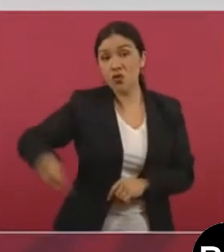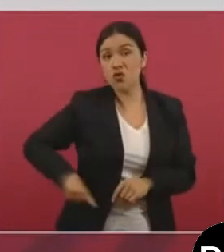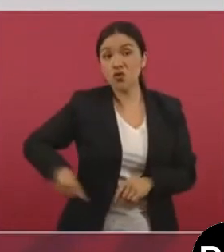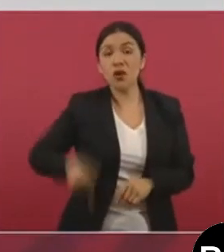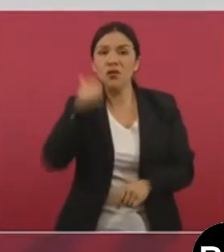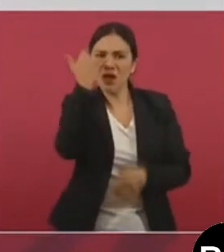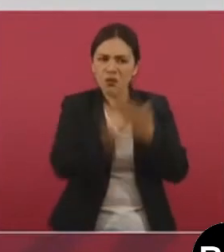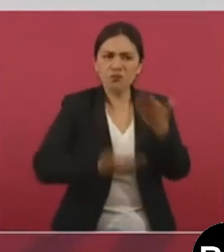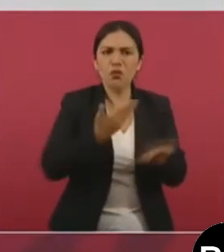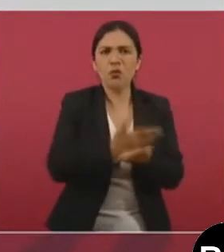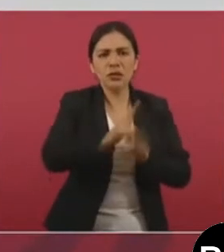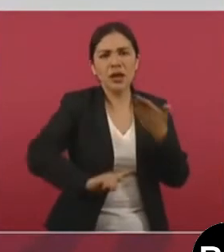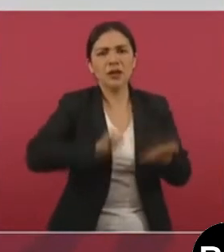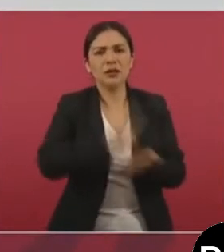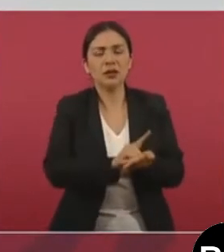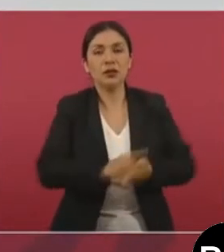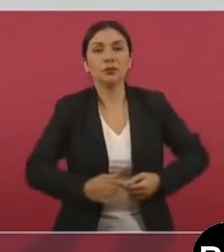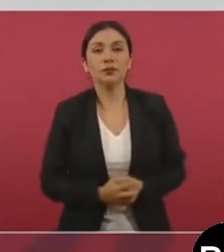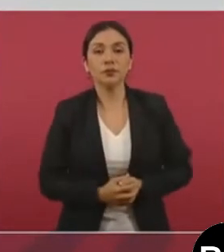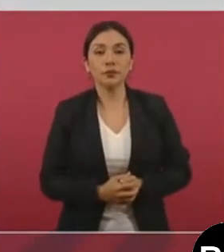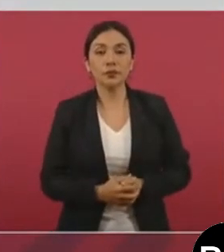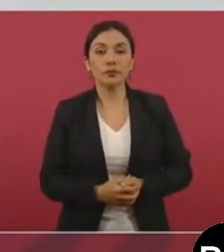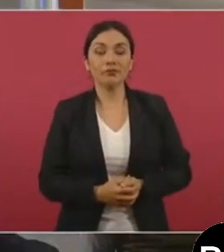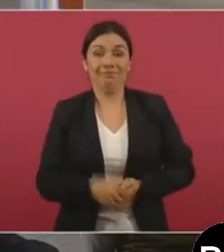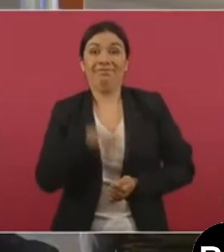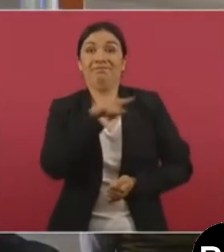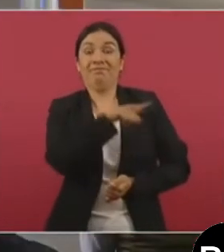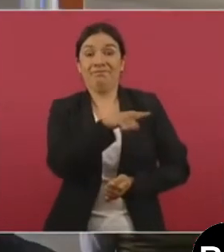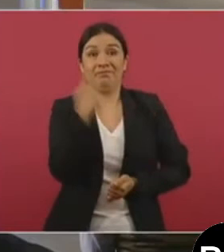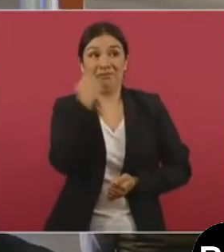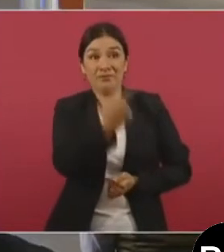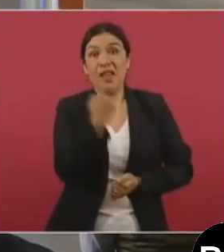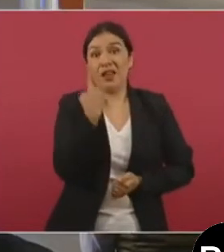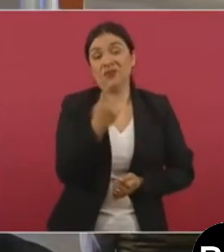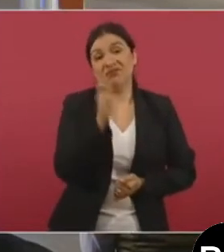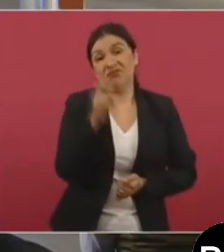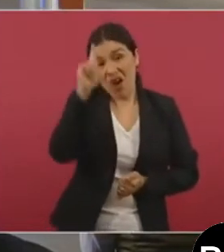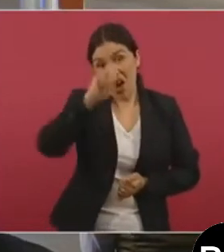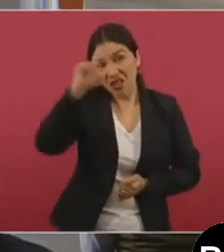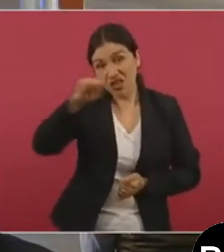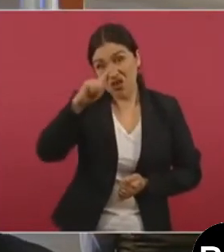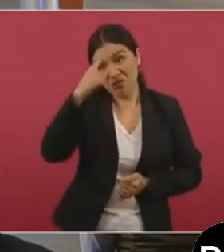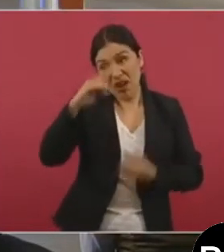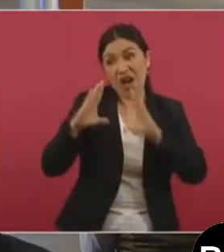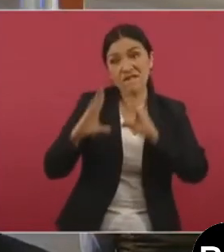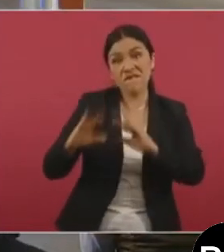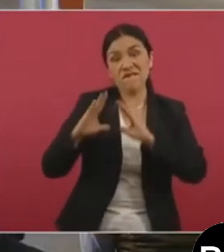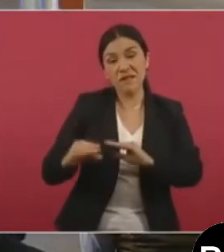gobierno. O sea, él es uno de los asesores, pero